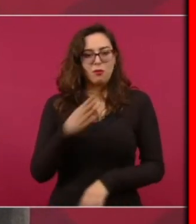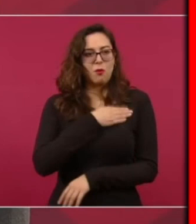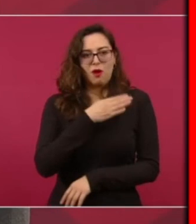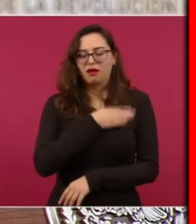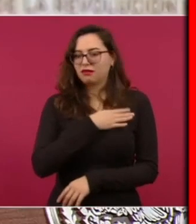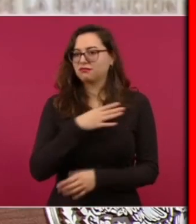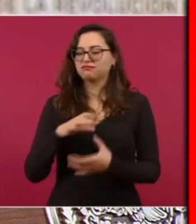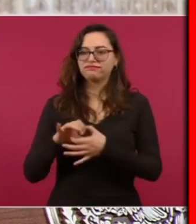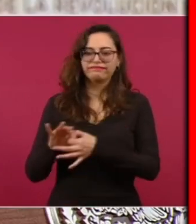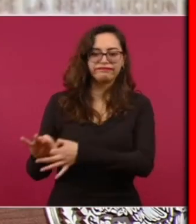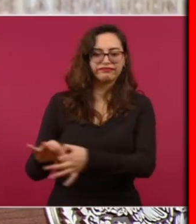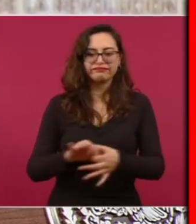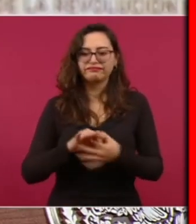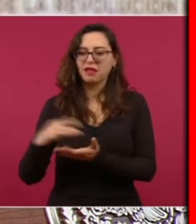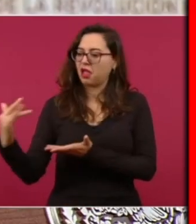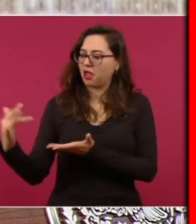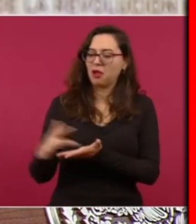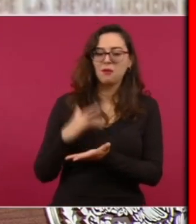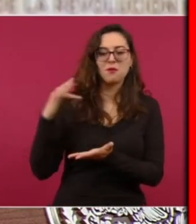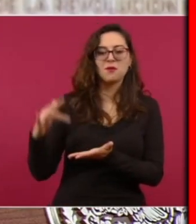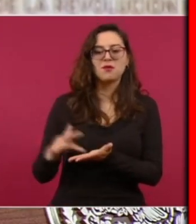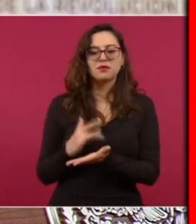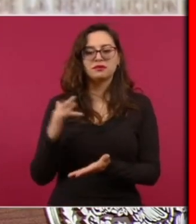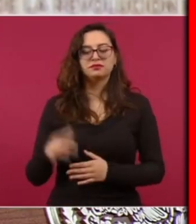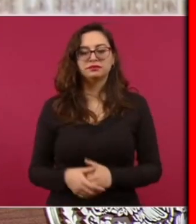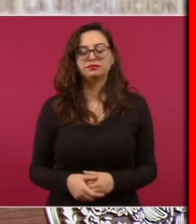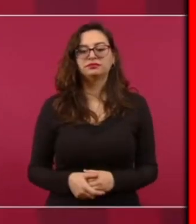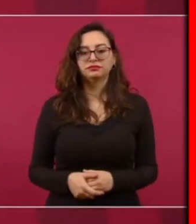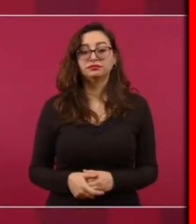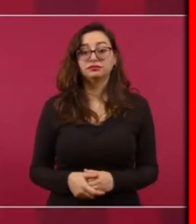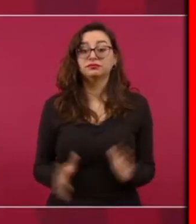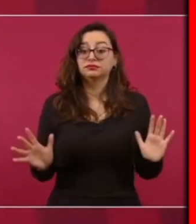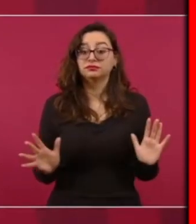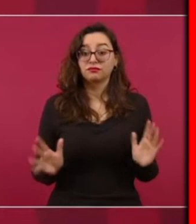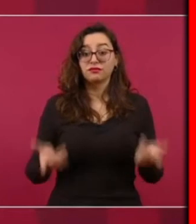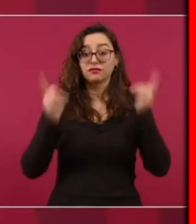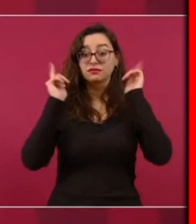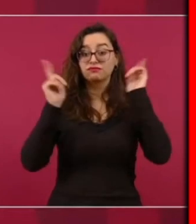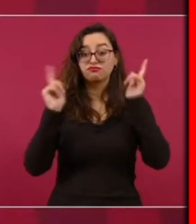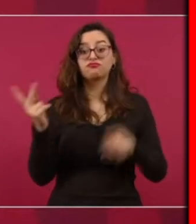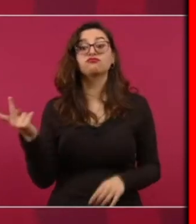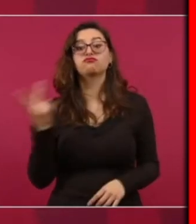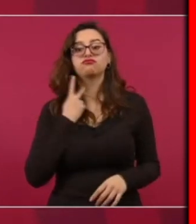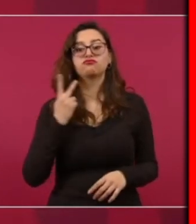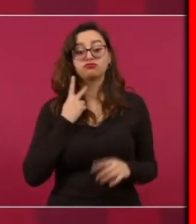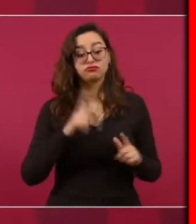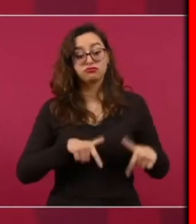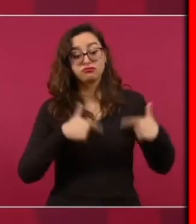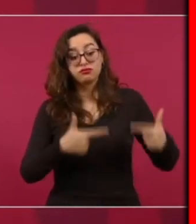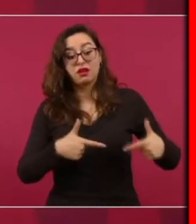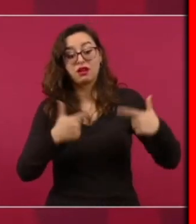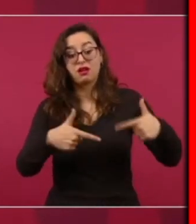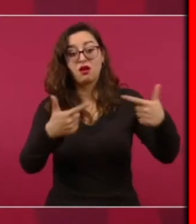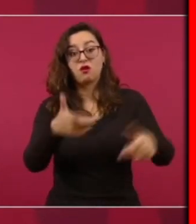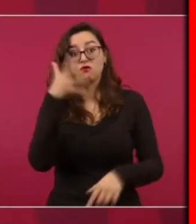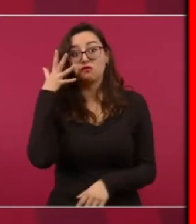es una lección para cualquier gobierno, en cualquier